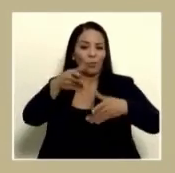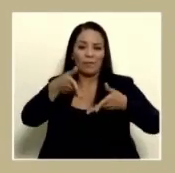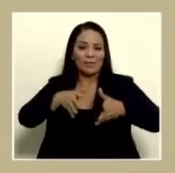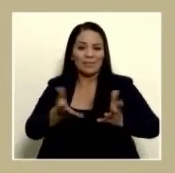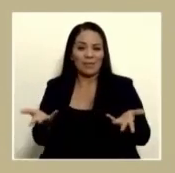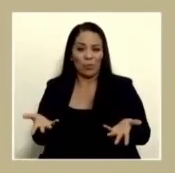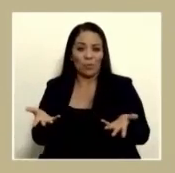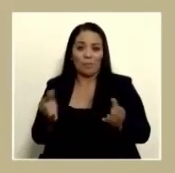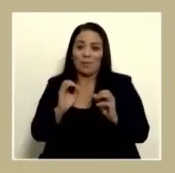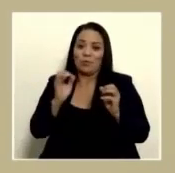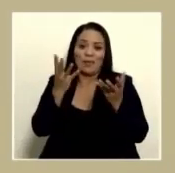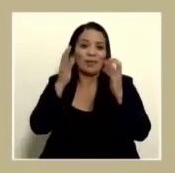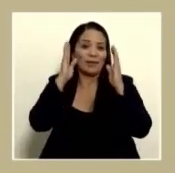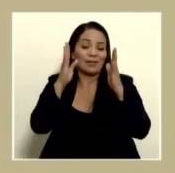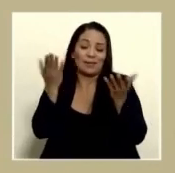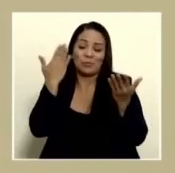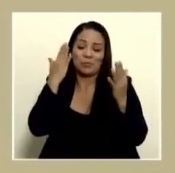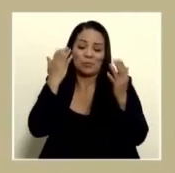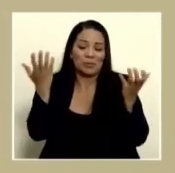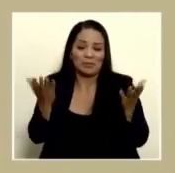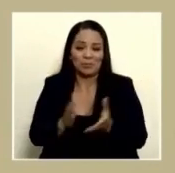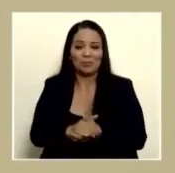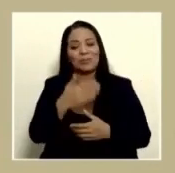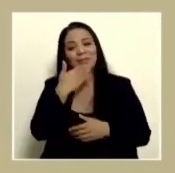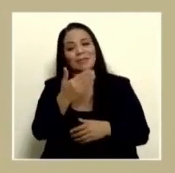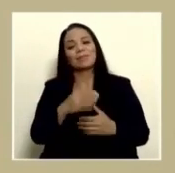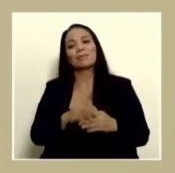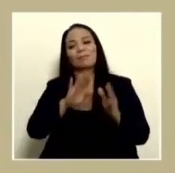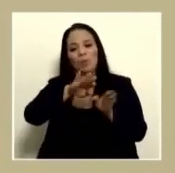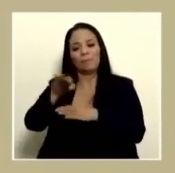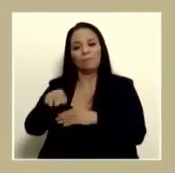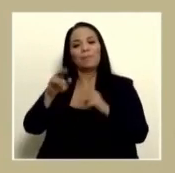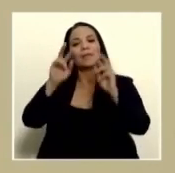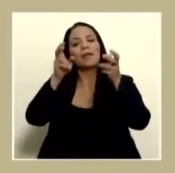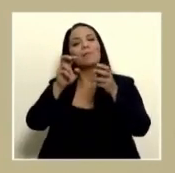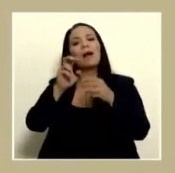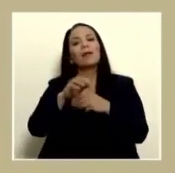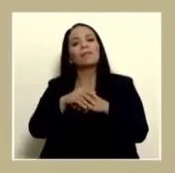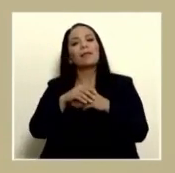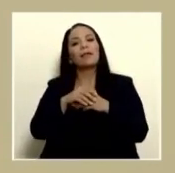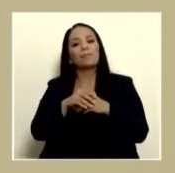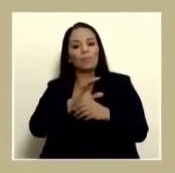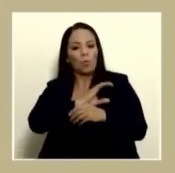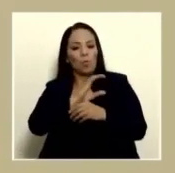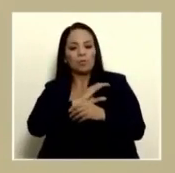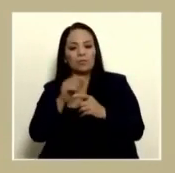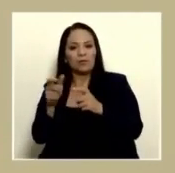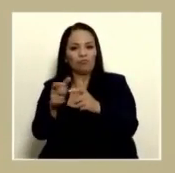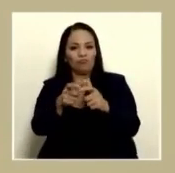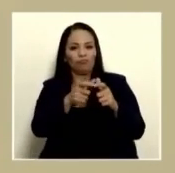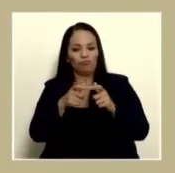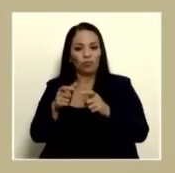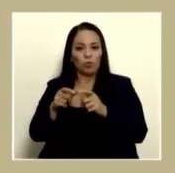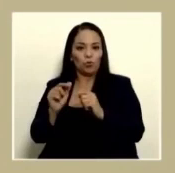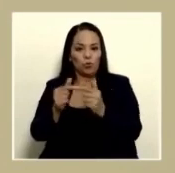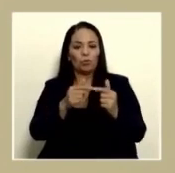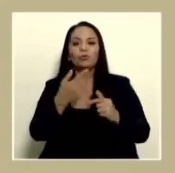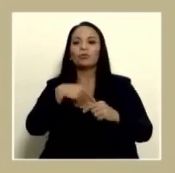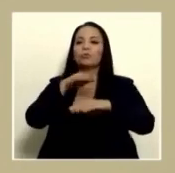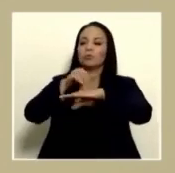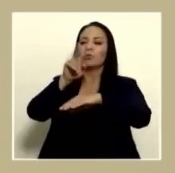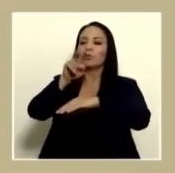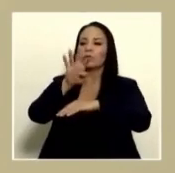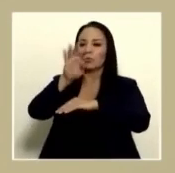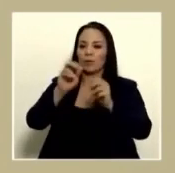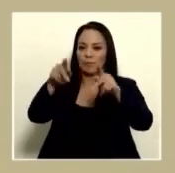¿por qué será? muchas gracias sobre los reservistas en este momento estamos convocando a 240